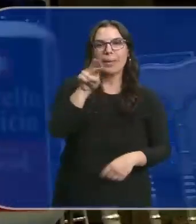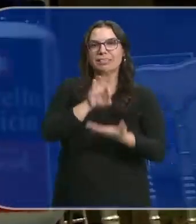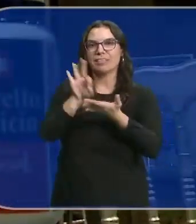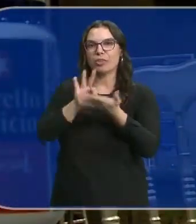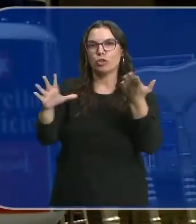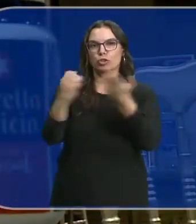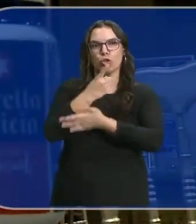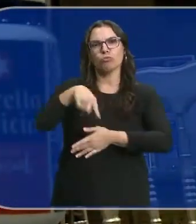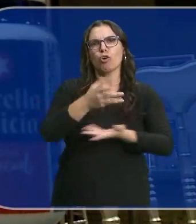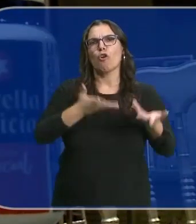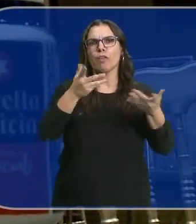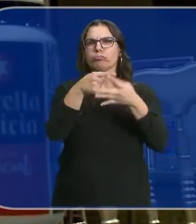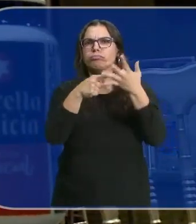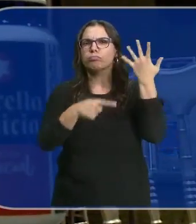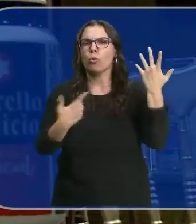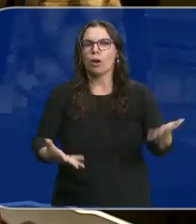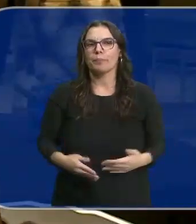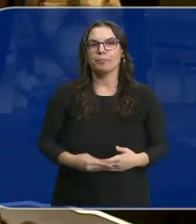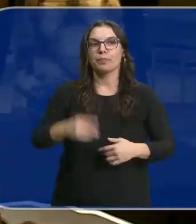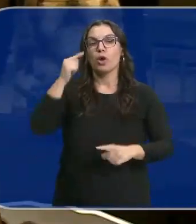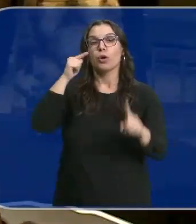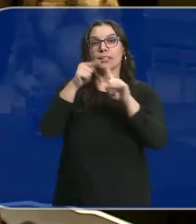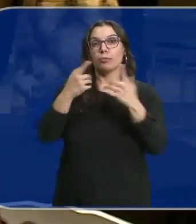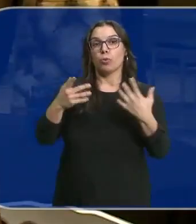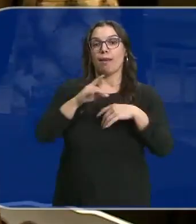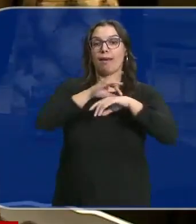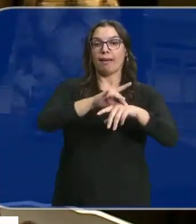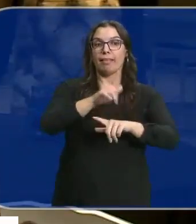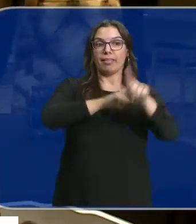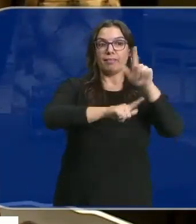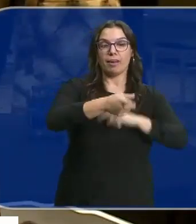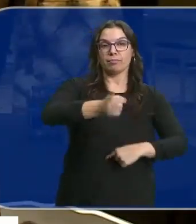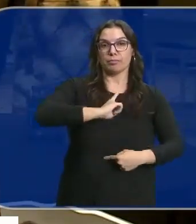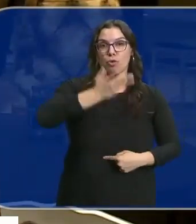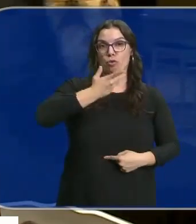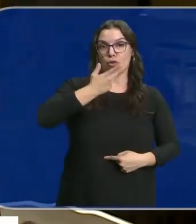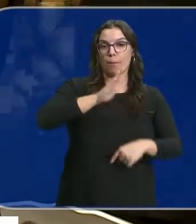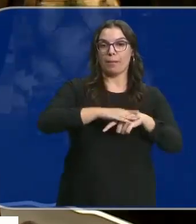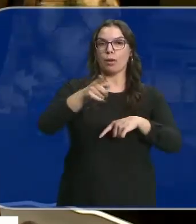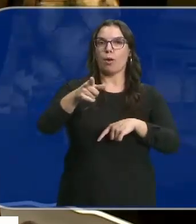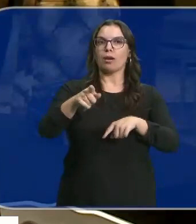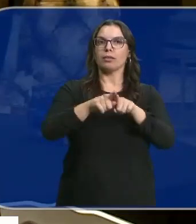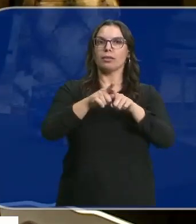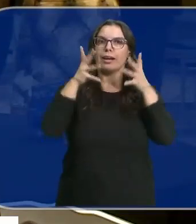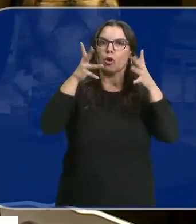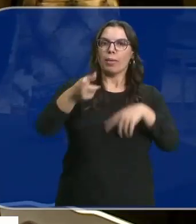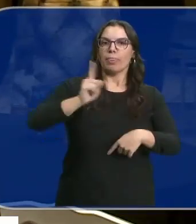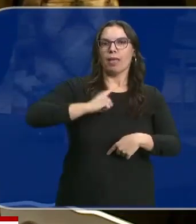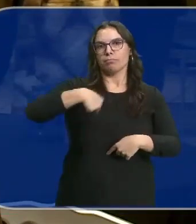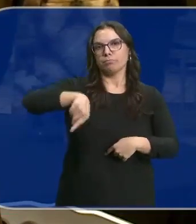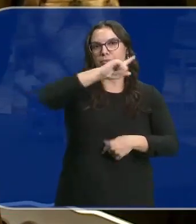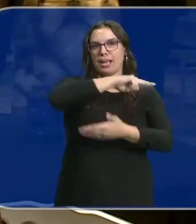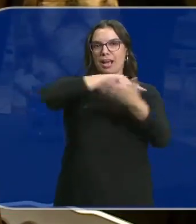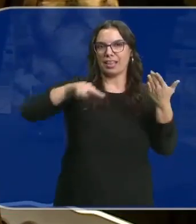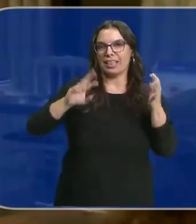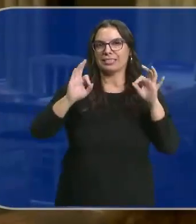servicios que pueden ofrecer. El objetivo es que los agentes de viaje nos conozcan, para que nos puedan prescribir y enviar a sus clientes a Galicia